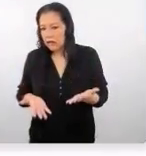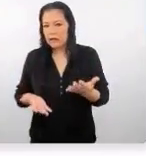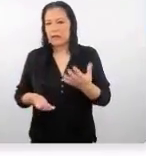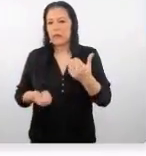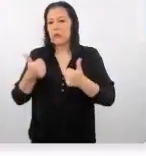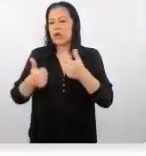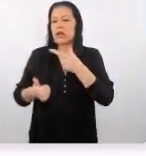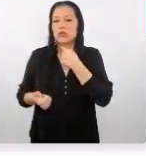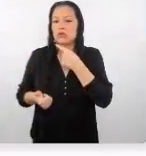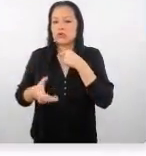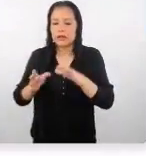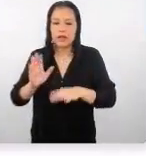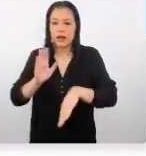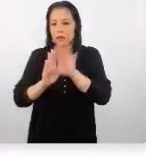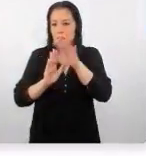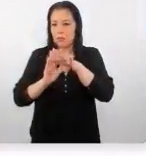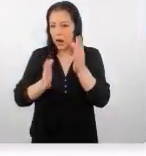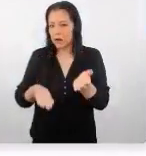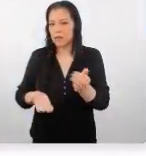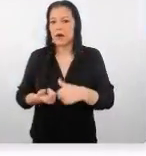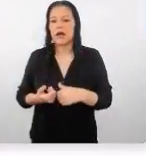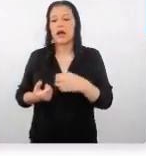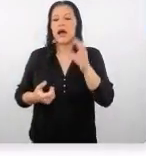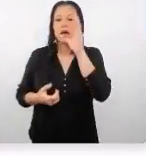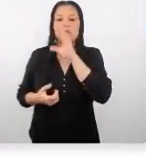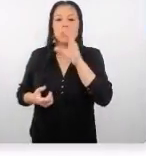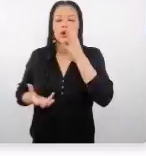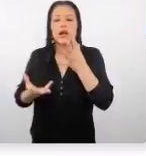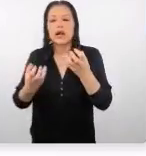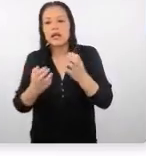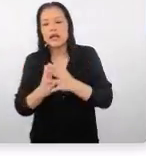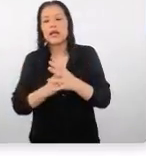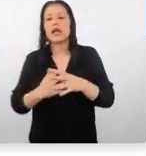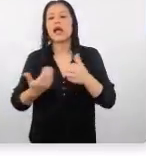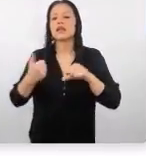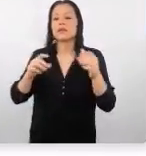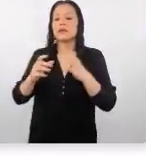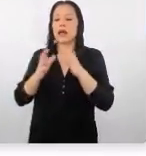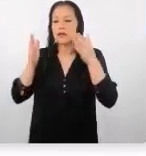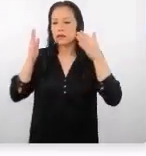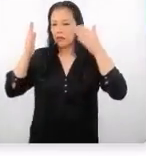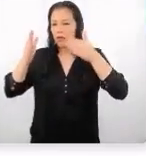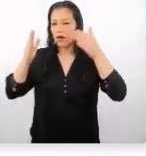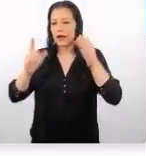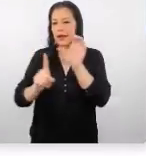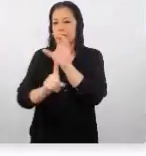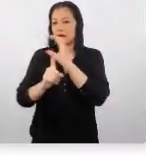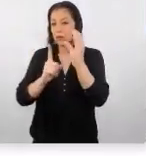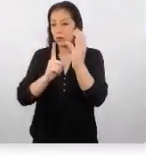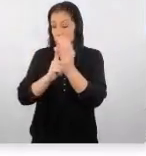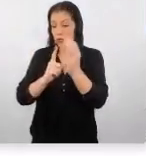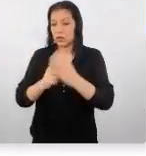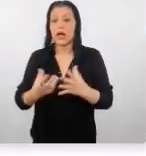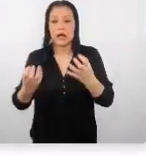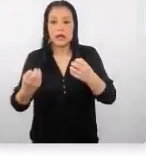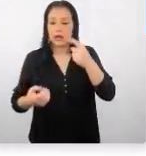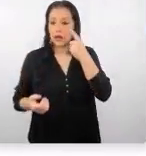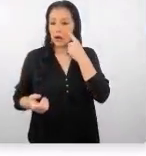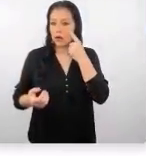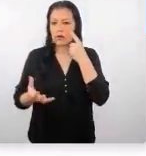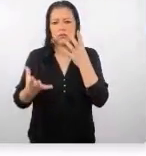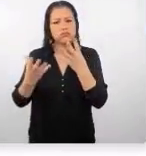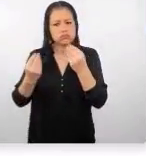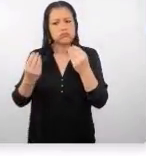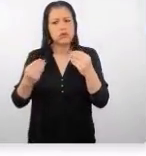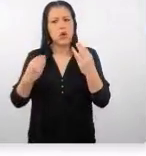una mayor predominancia a buscar actividades asociadas a la cultura, ¿sí? Buscan conocer mucho